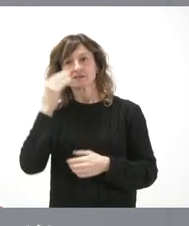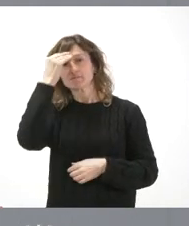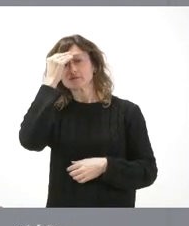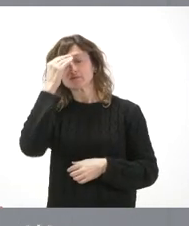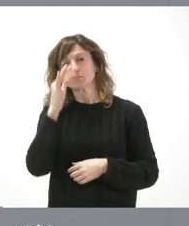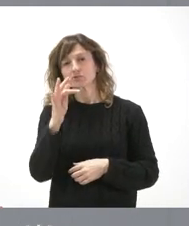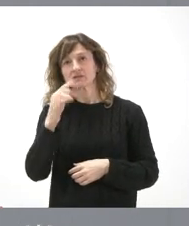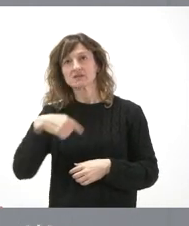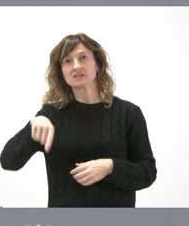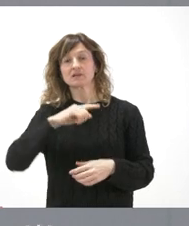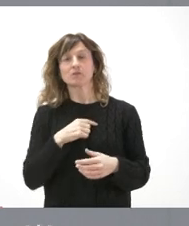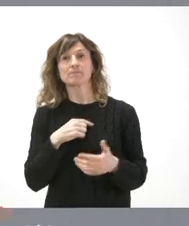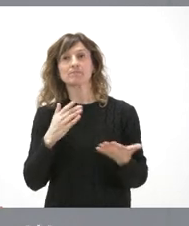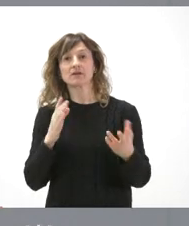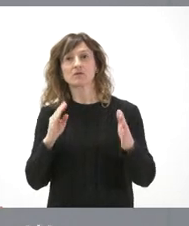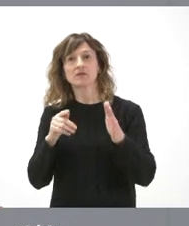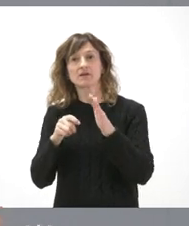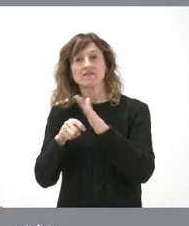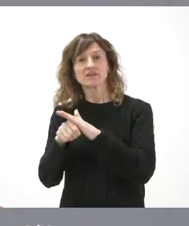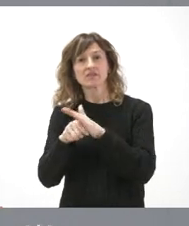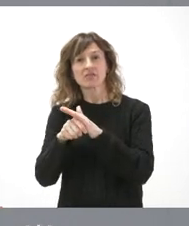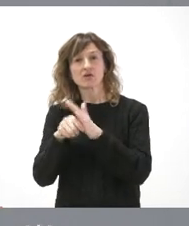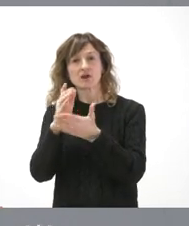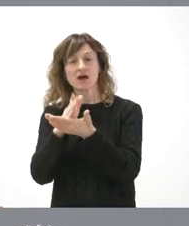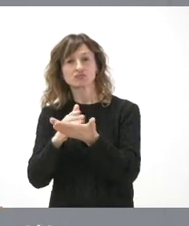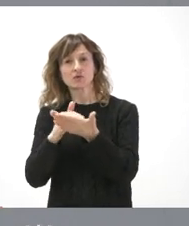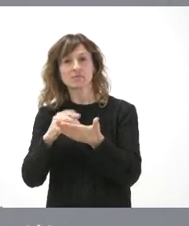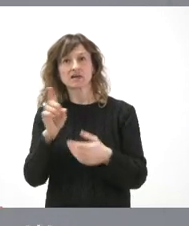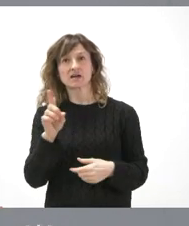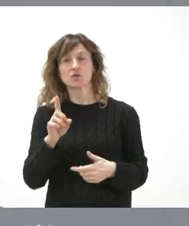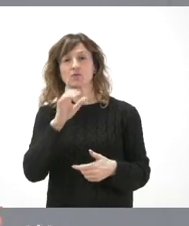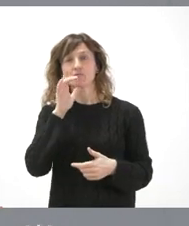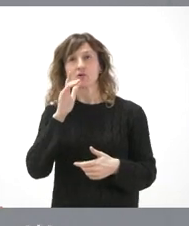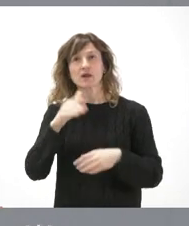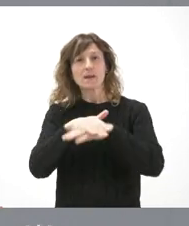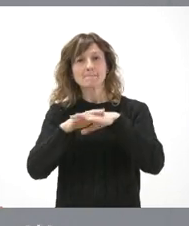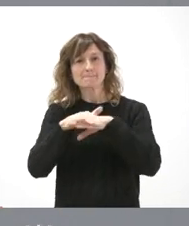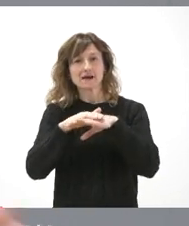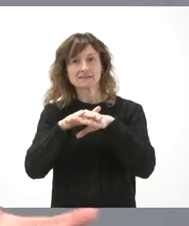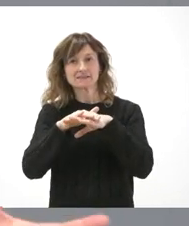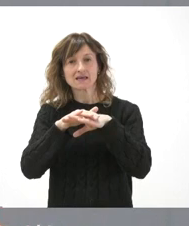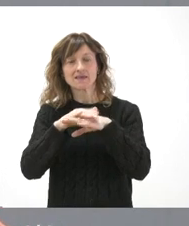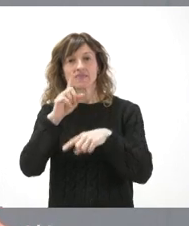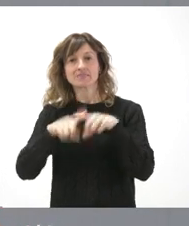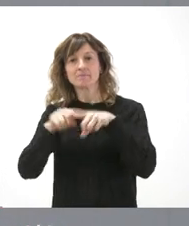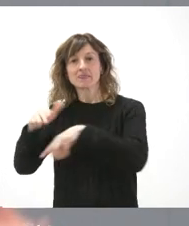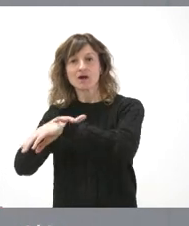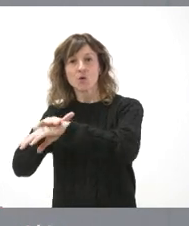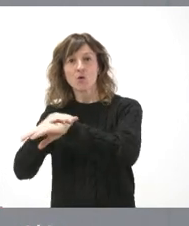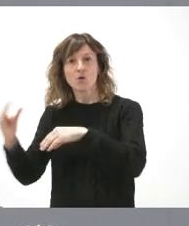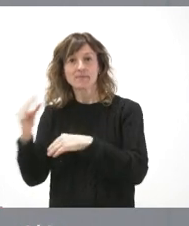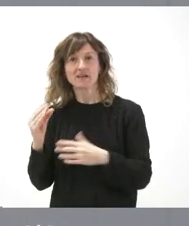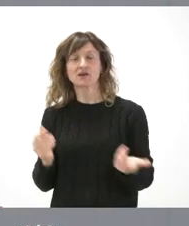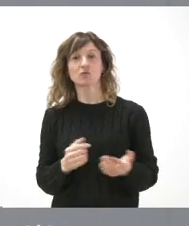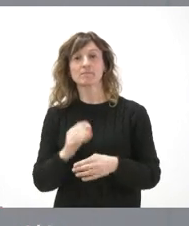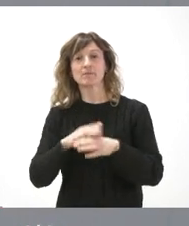positivo. Pero en el ámbito de la financiación autonómica no, porque aquí es parte esencial de la financiación autonómica lo que aporte el Gobierno. Y claro,